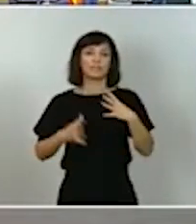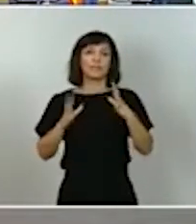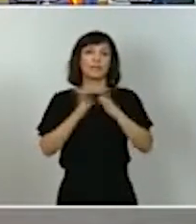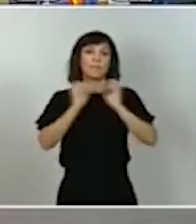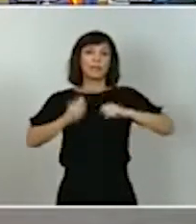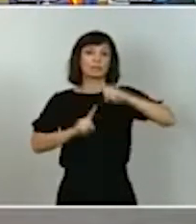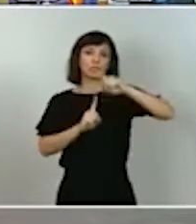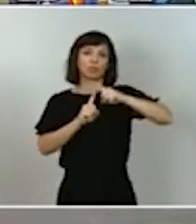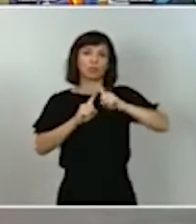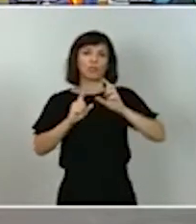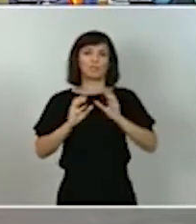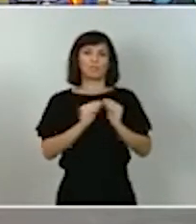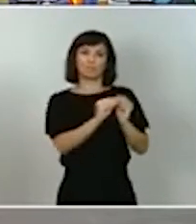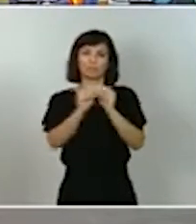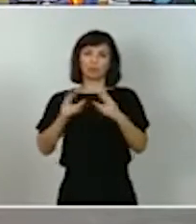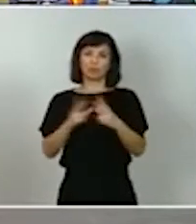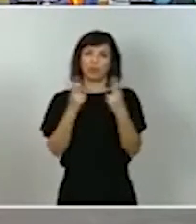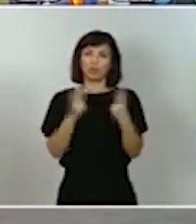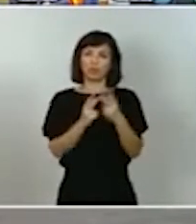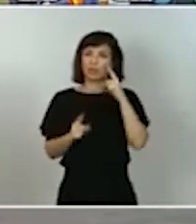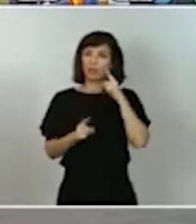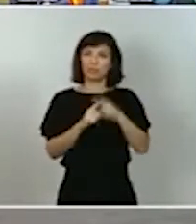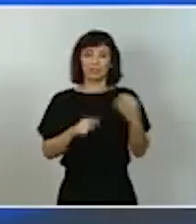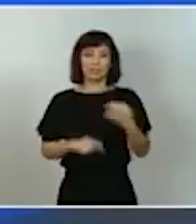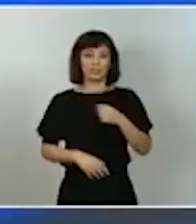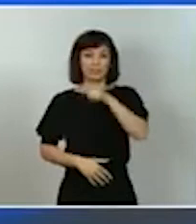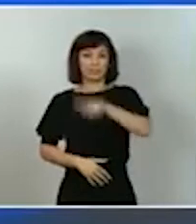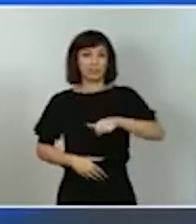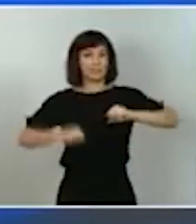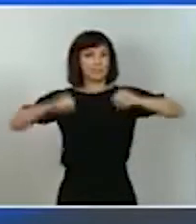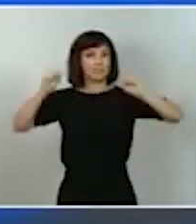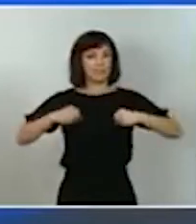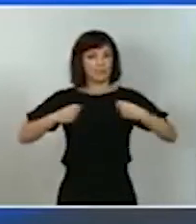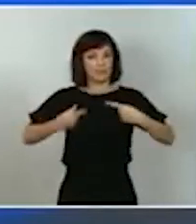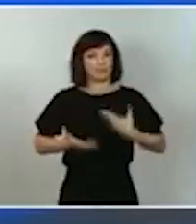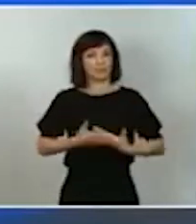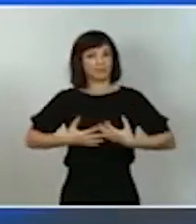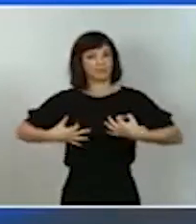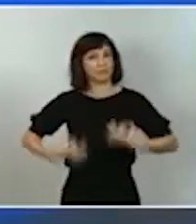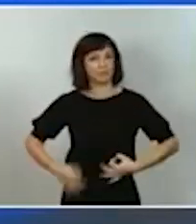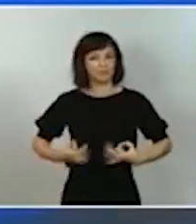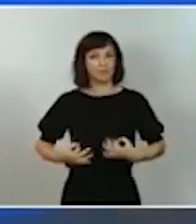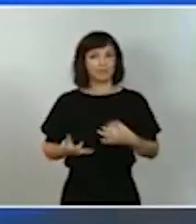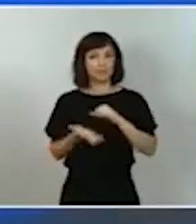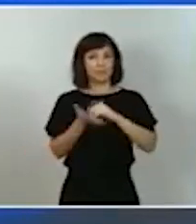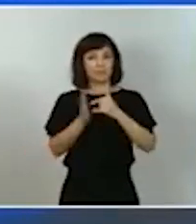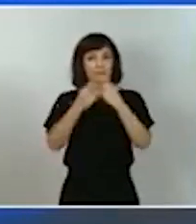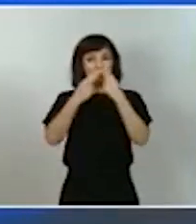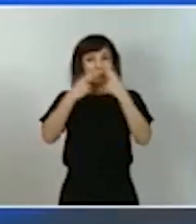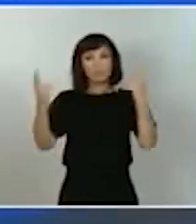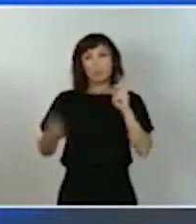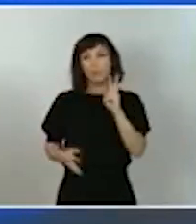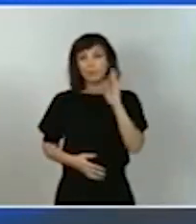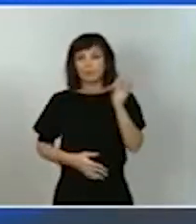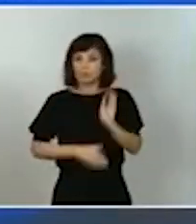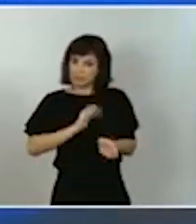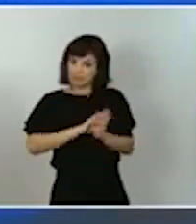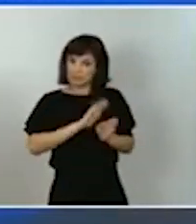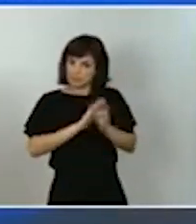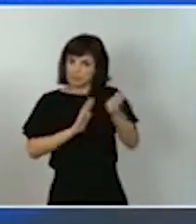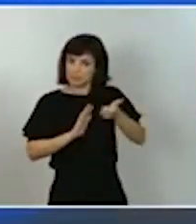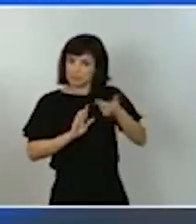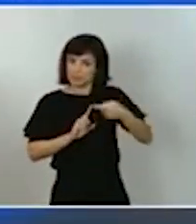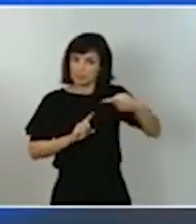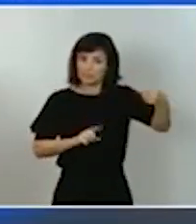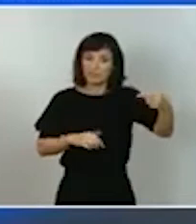para dar seguridad a nuestros mayores sobre la viabilidad de nuestro sistema público de pensiones y también dar certezas